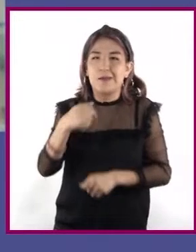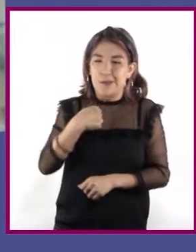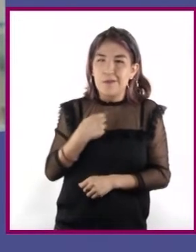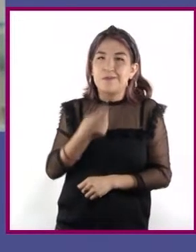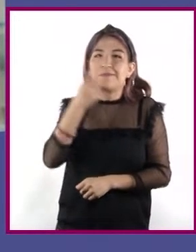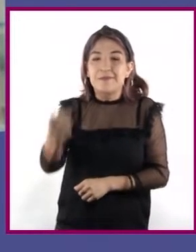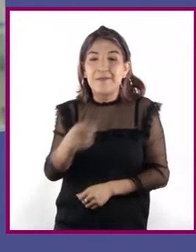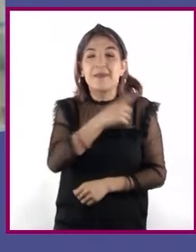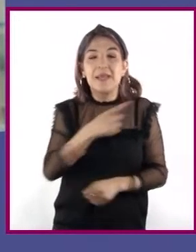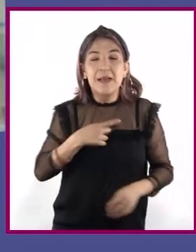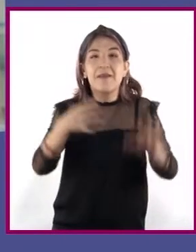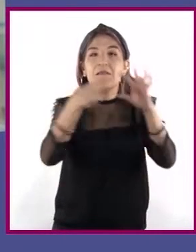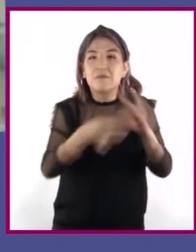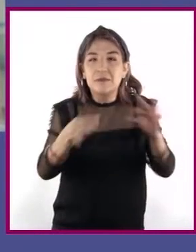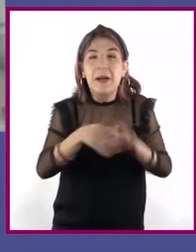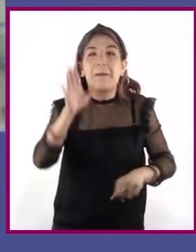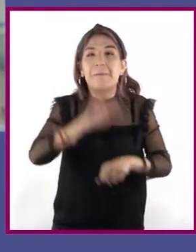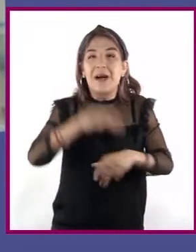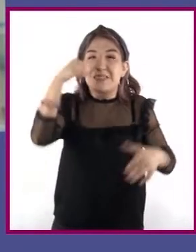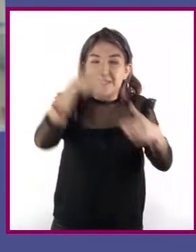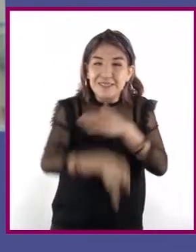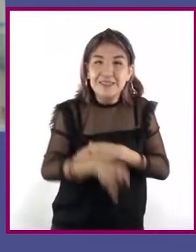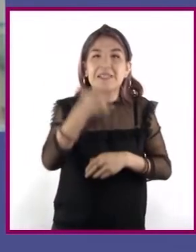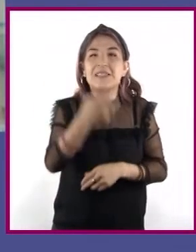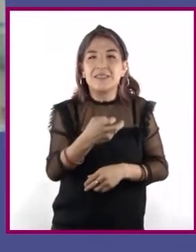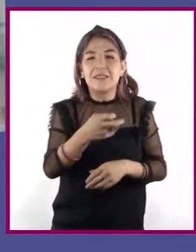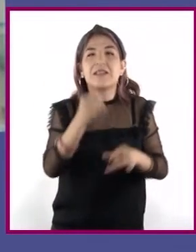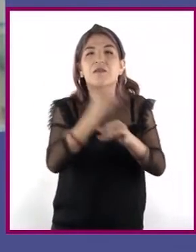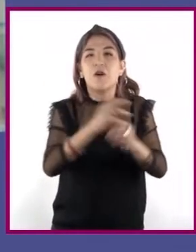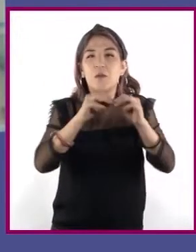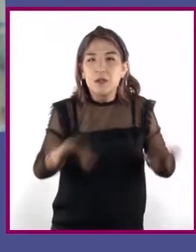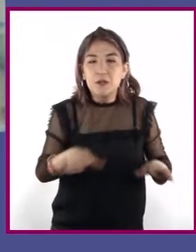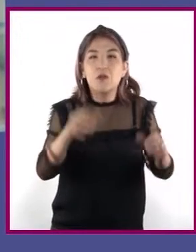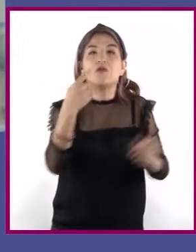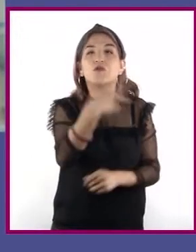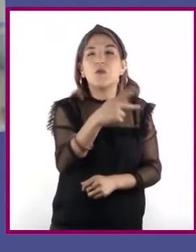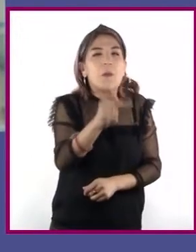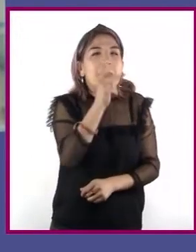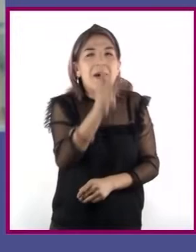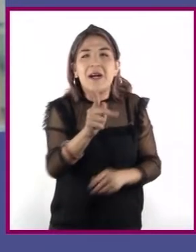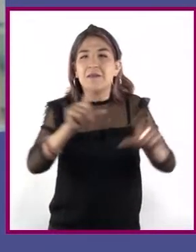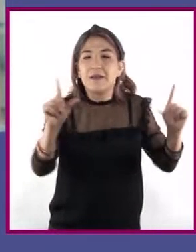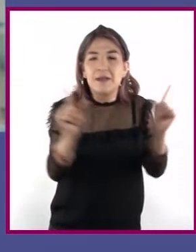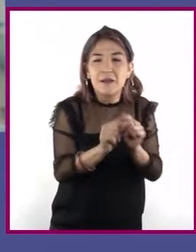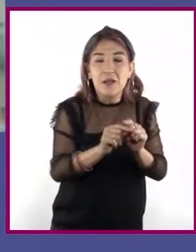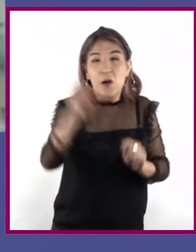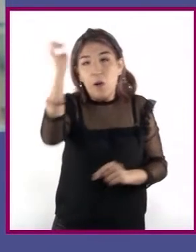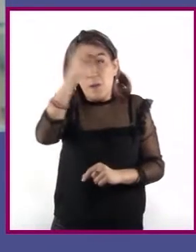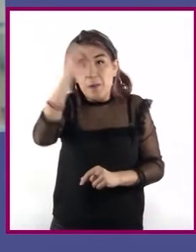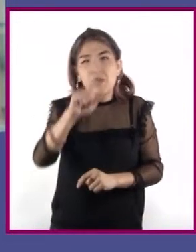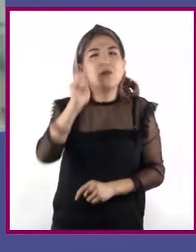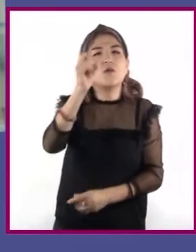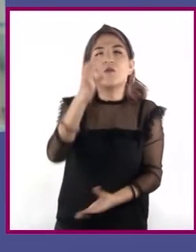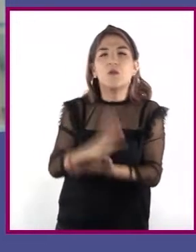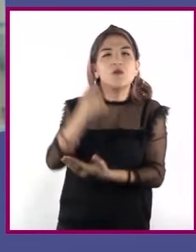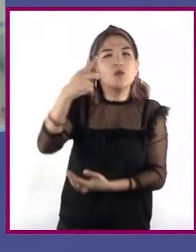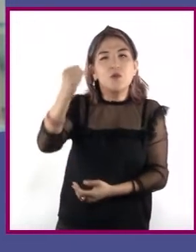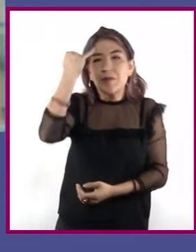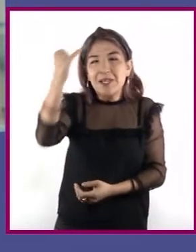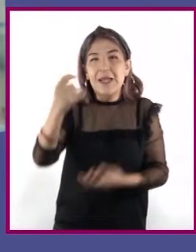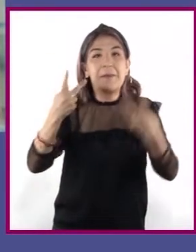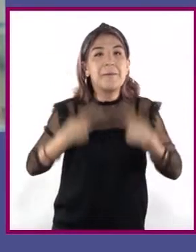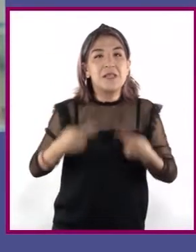es explicar o ampliar la información que está en la lectura, empleando sus propias palabras. La opinión es solo una idea que una